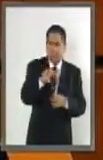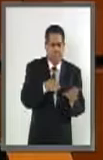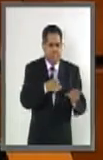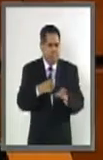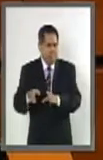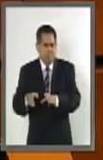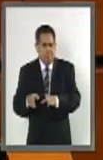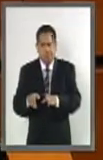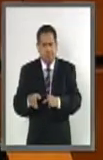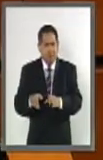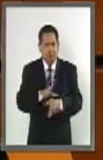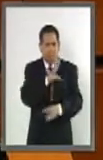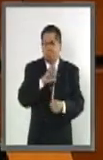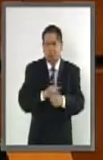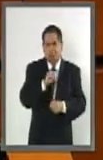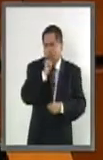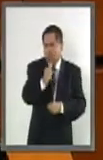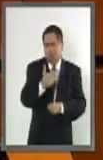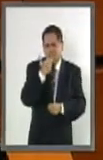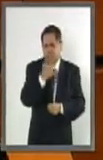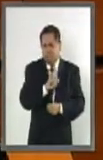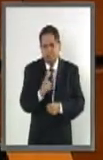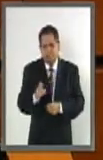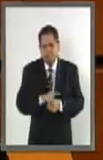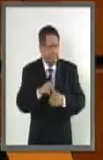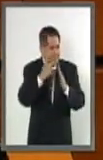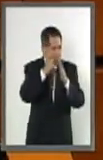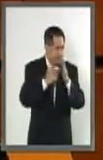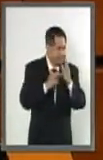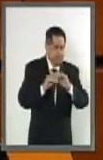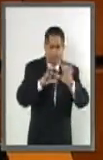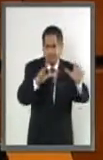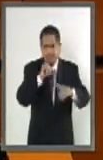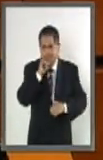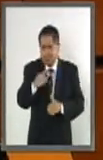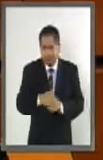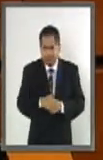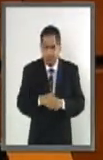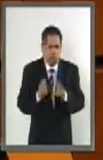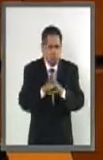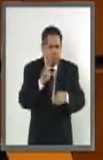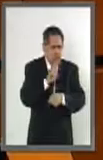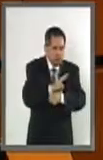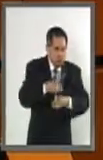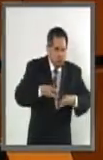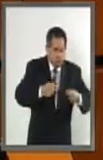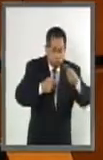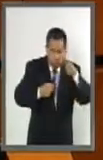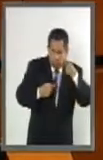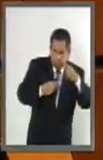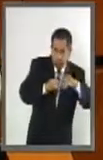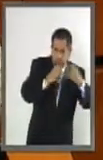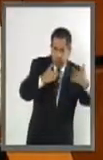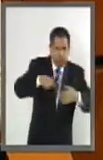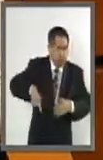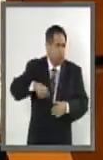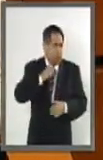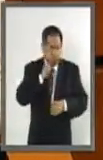incompleto, carente de lineamientos claros, de una vigilancia y fiscalización ciudadana y legislativa